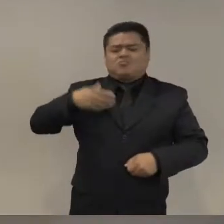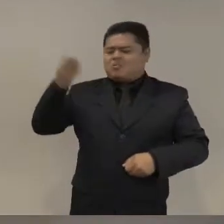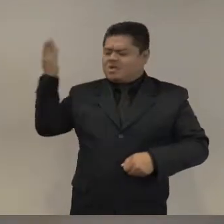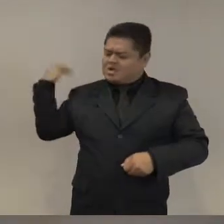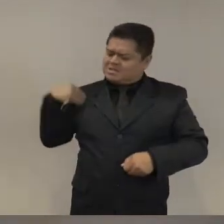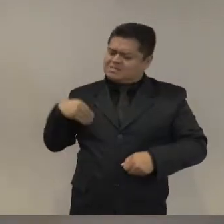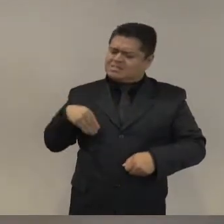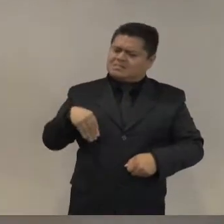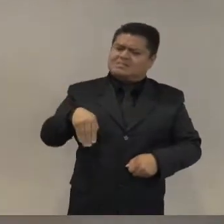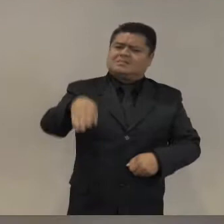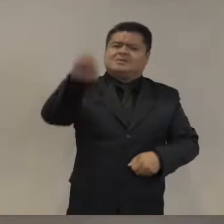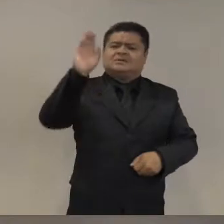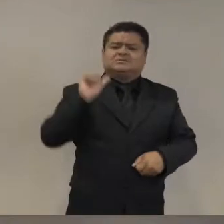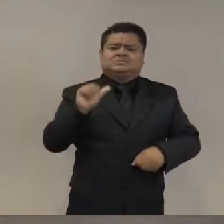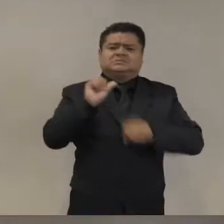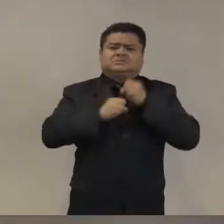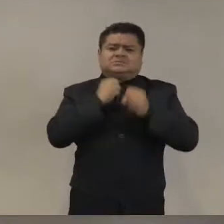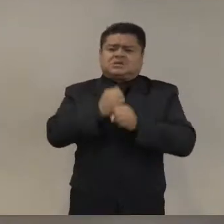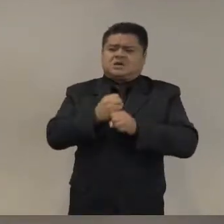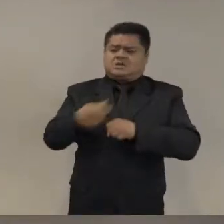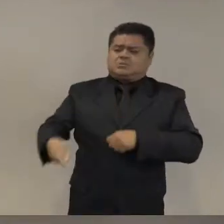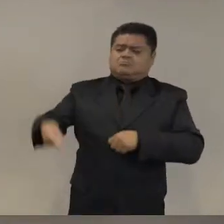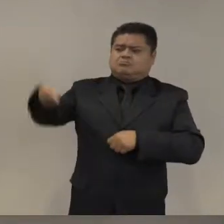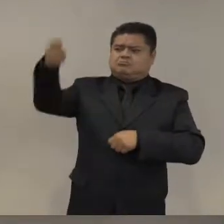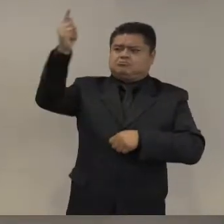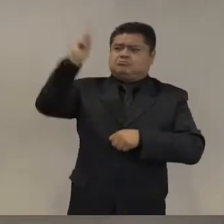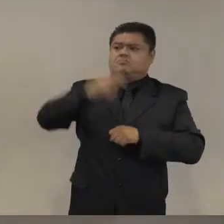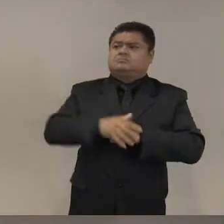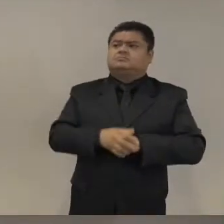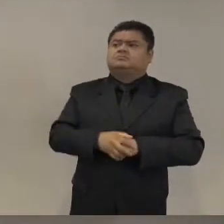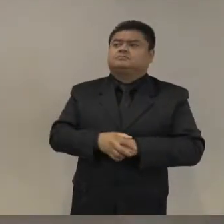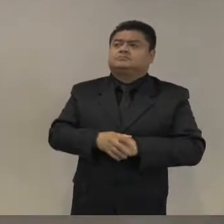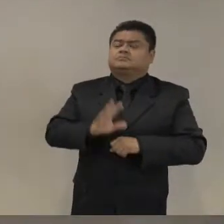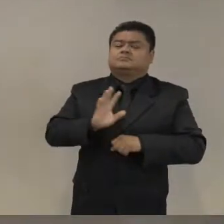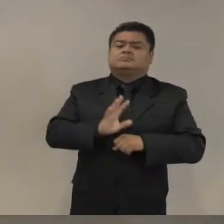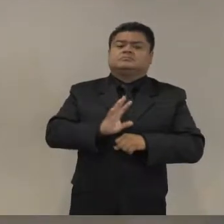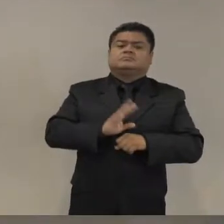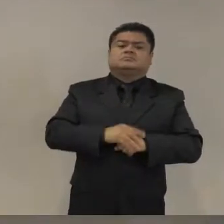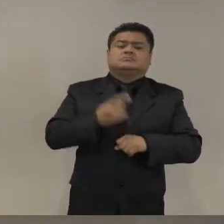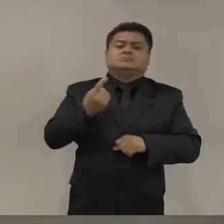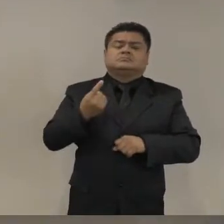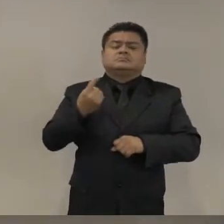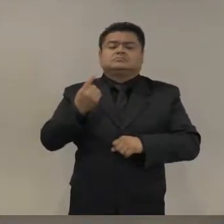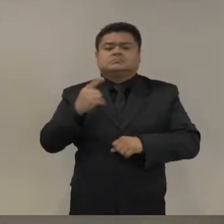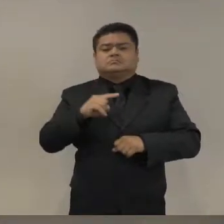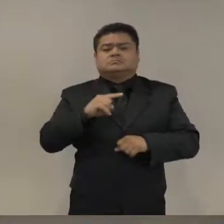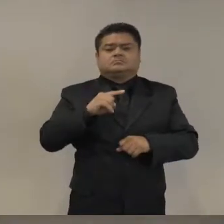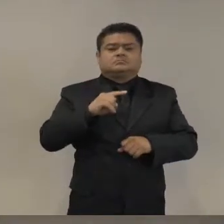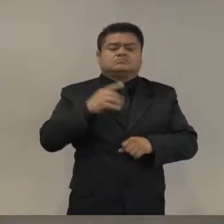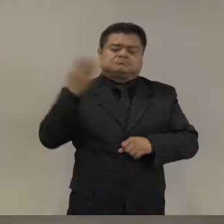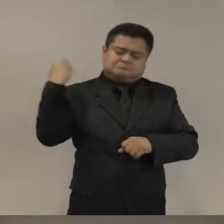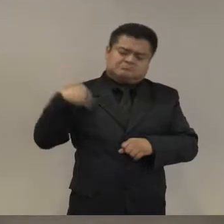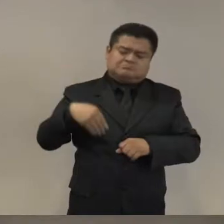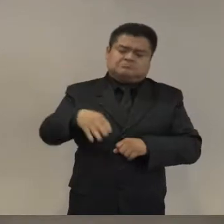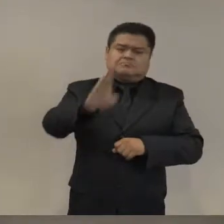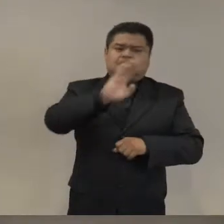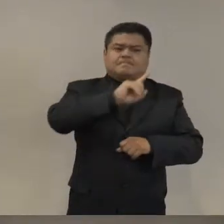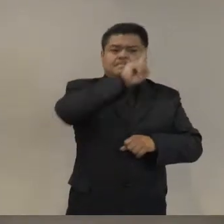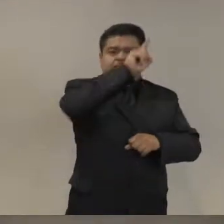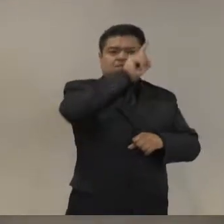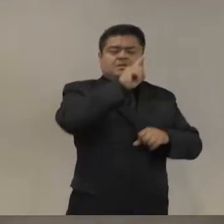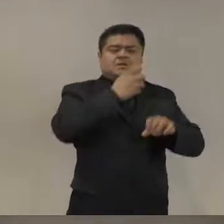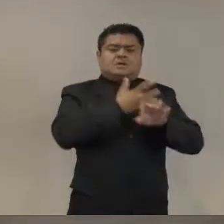incrementar rápidamente la ayuda a las Fuerzas Armadas de Centroamérica. Y he seguido con esa